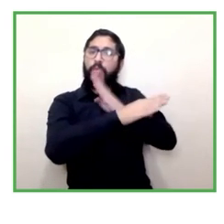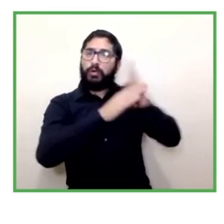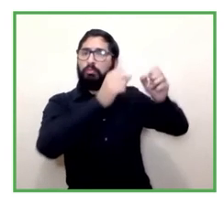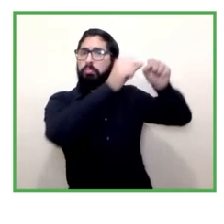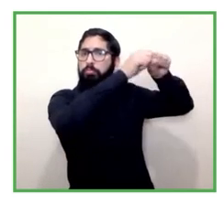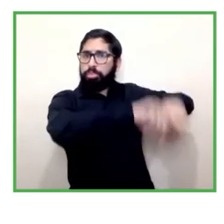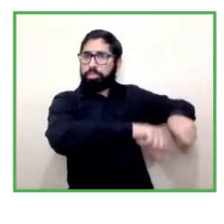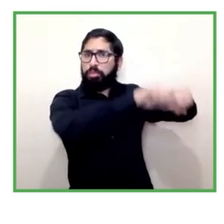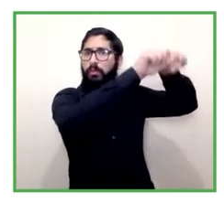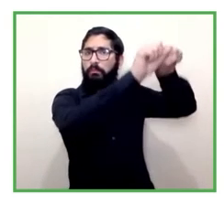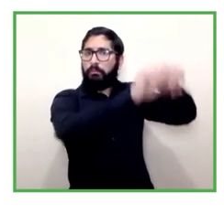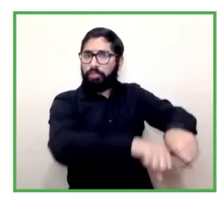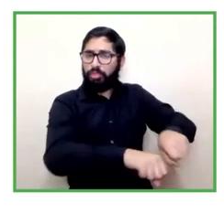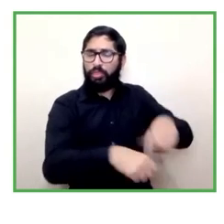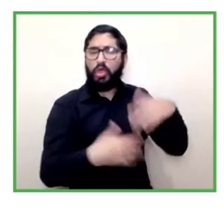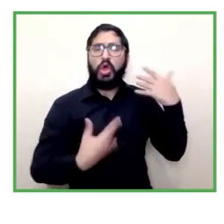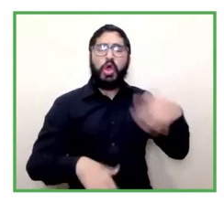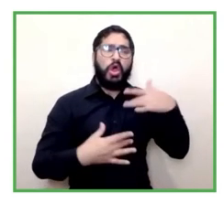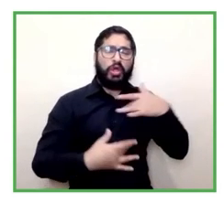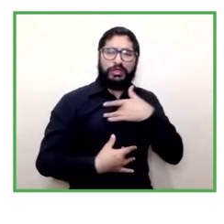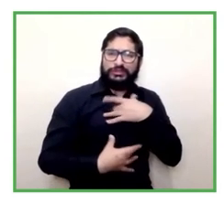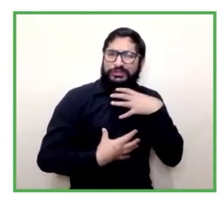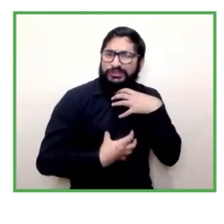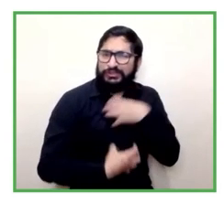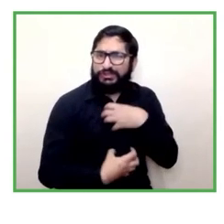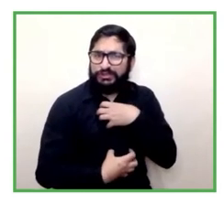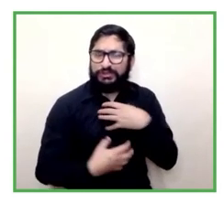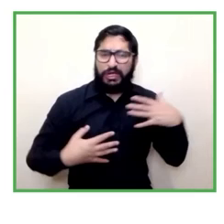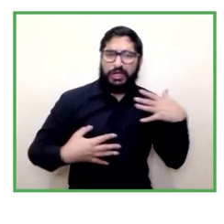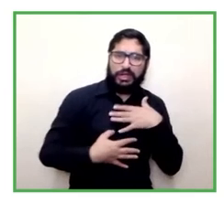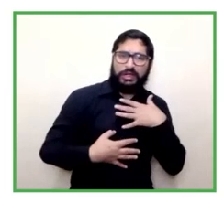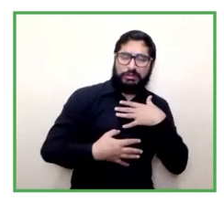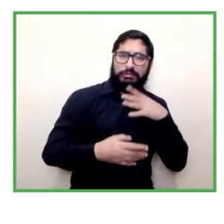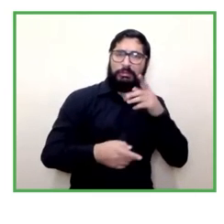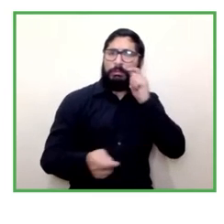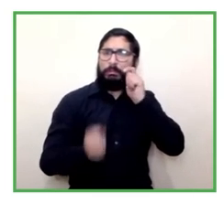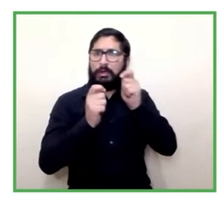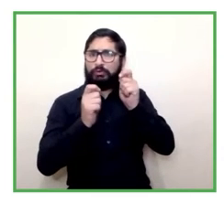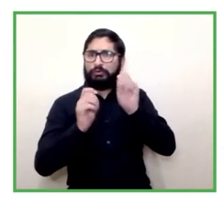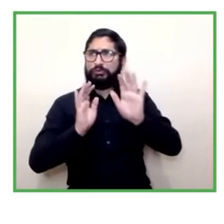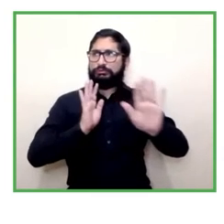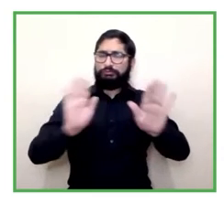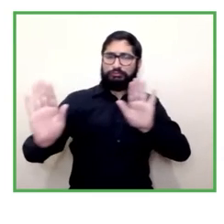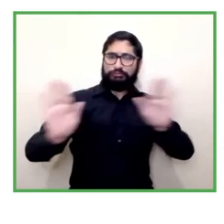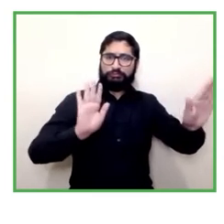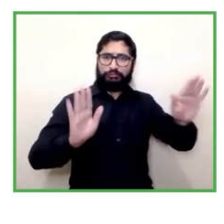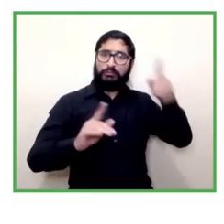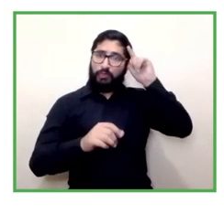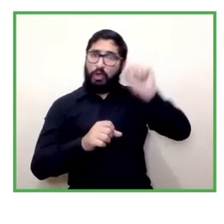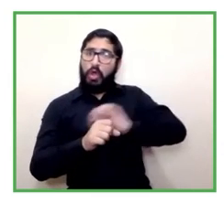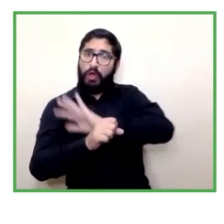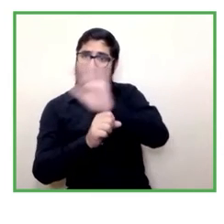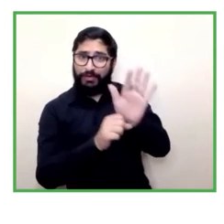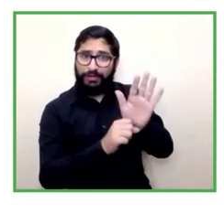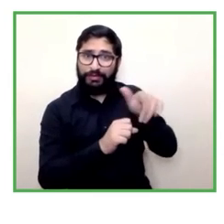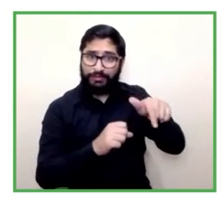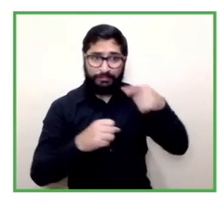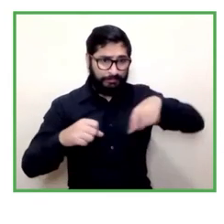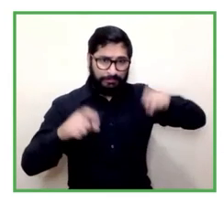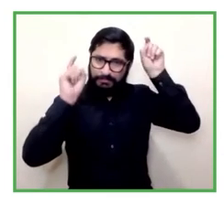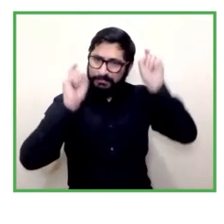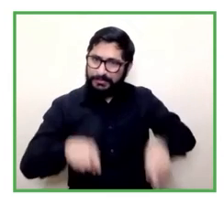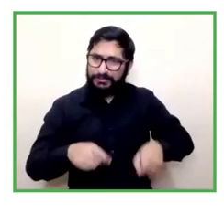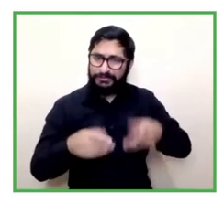mucha precaución para los pasos que vamos a tomar a continuación en ese sentido de todas formas se abrió